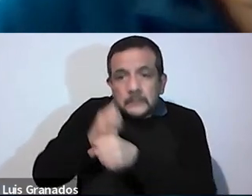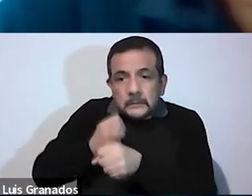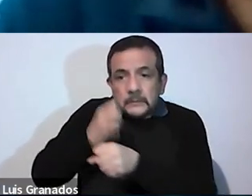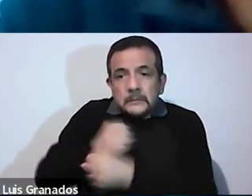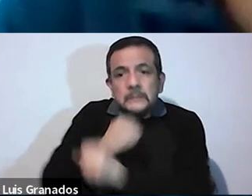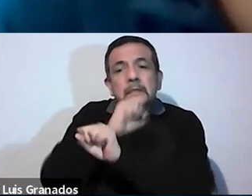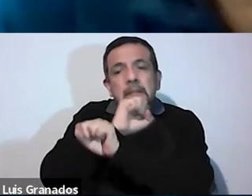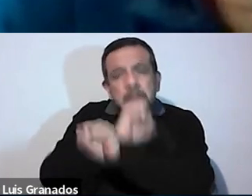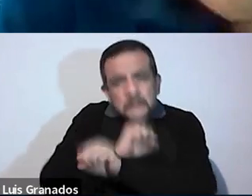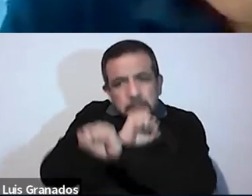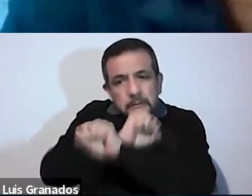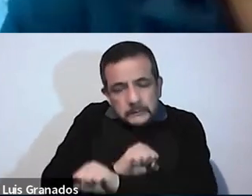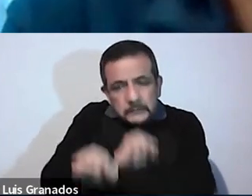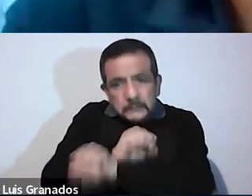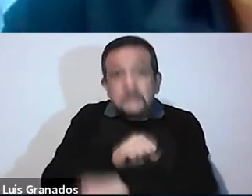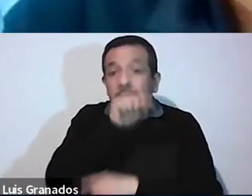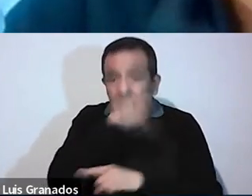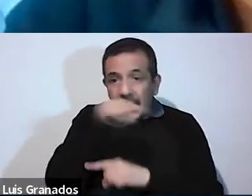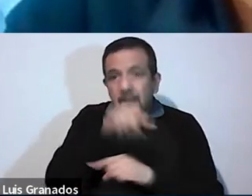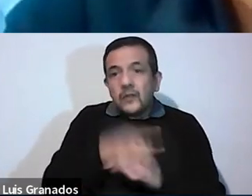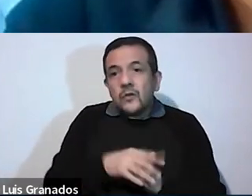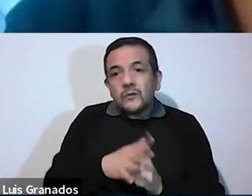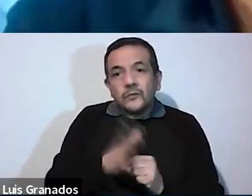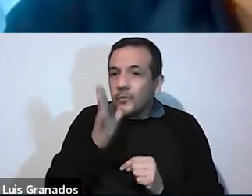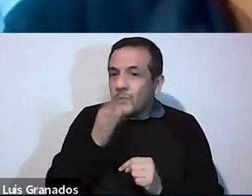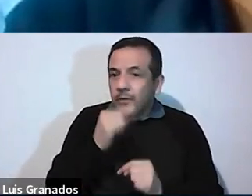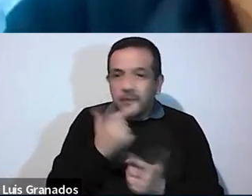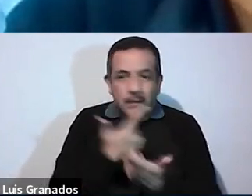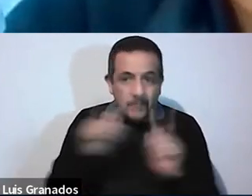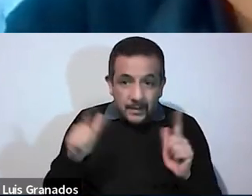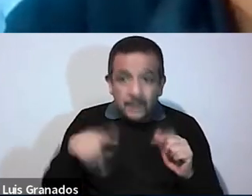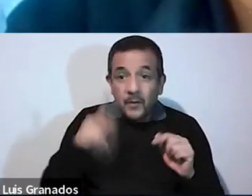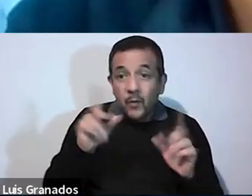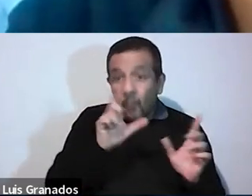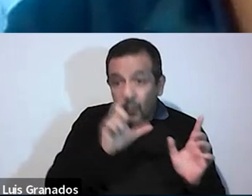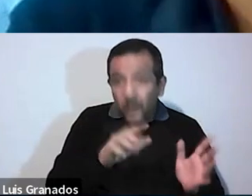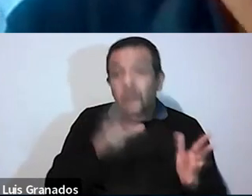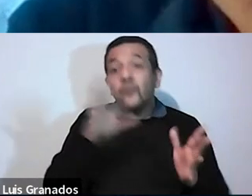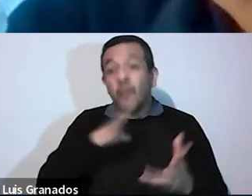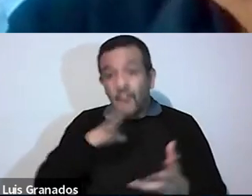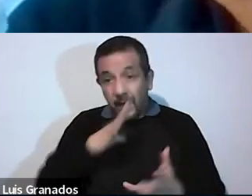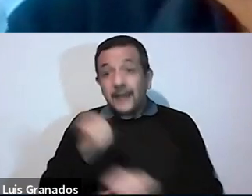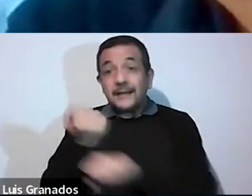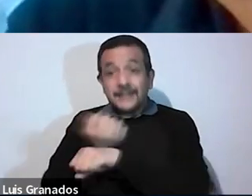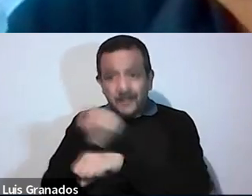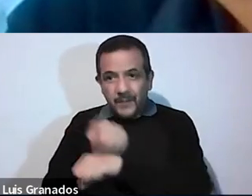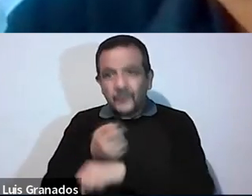es representación de esa libertad que le regala, que le concede Dios al perdonarlo,